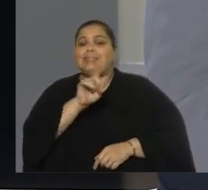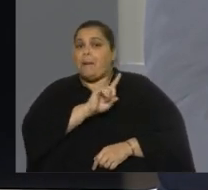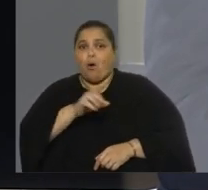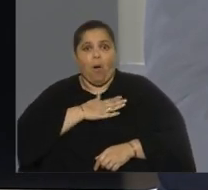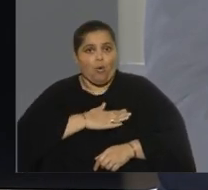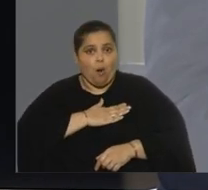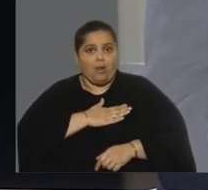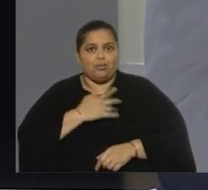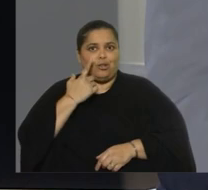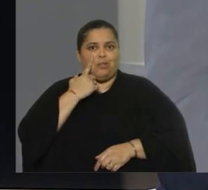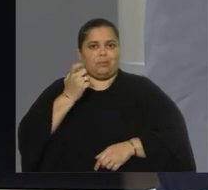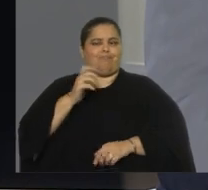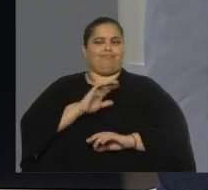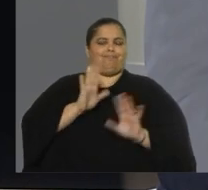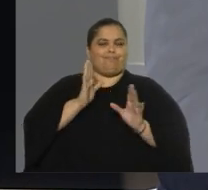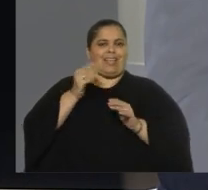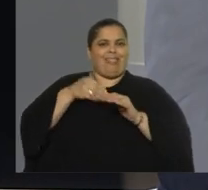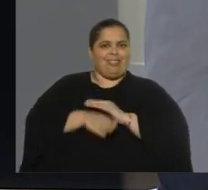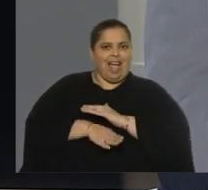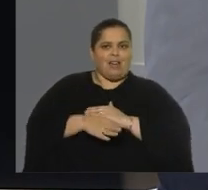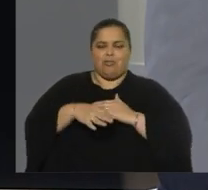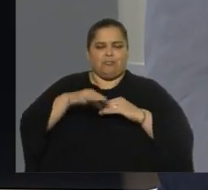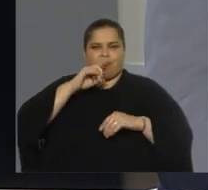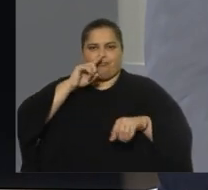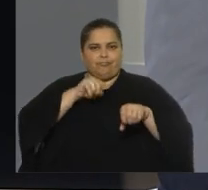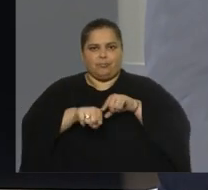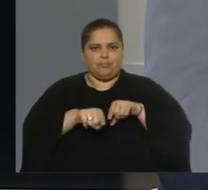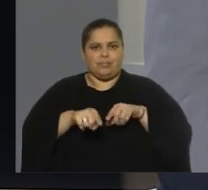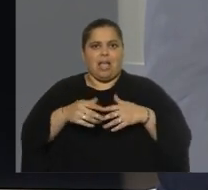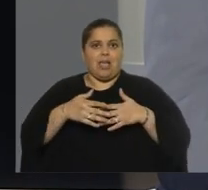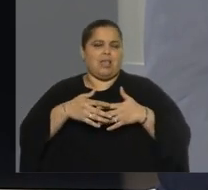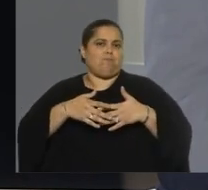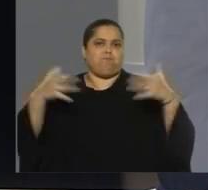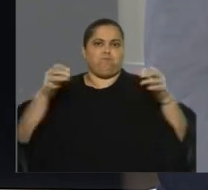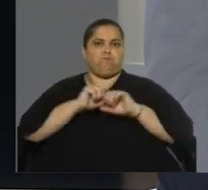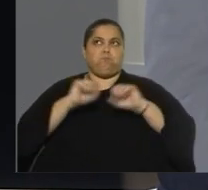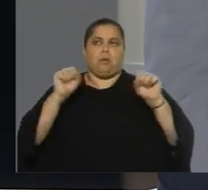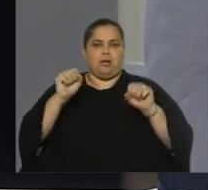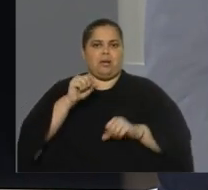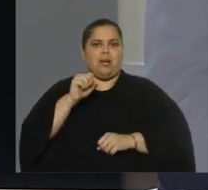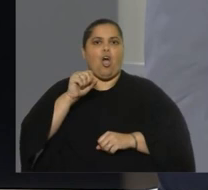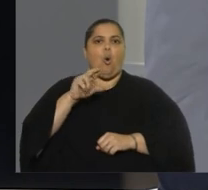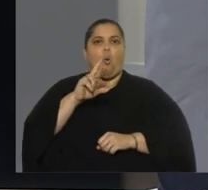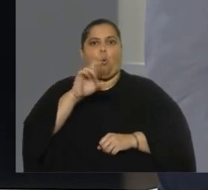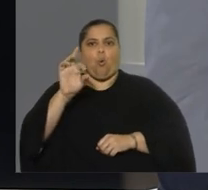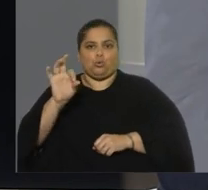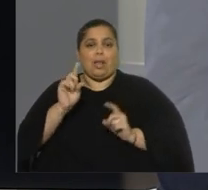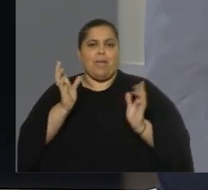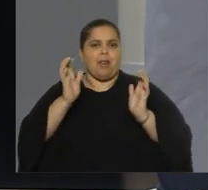lo noté enseguida, ingresaron en el 89, implosionó la Unión Soviética, bueno, tiraron el muro antes,